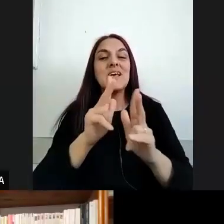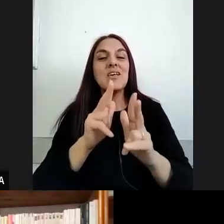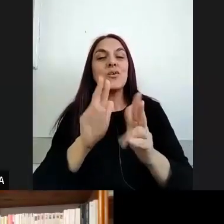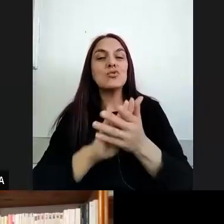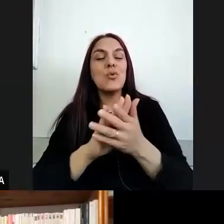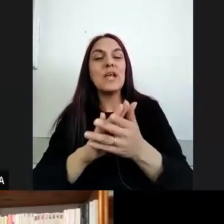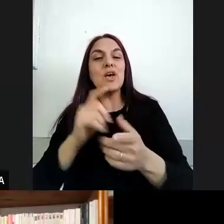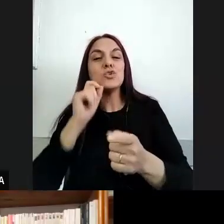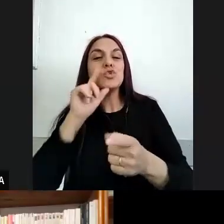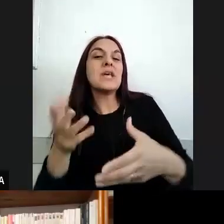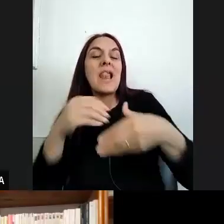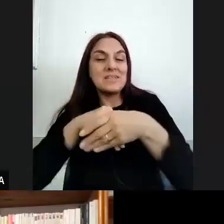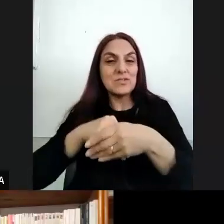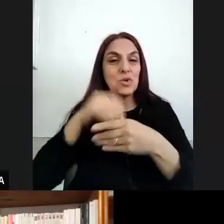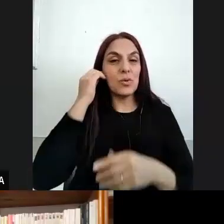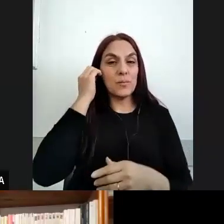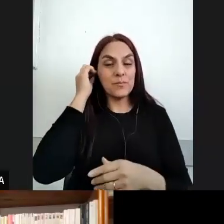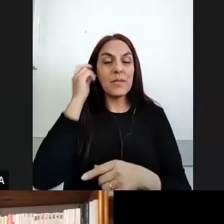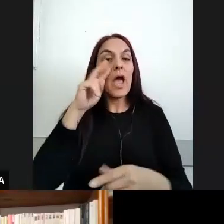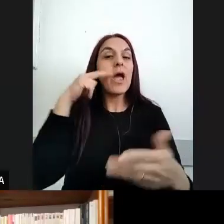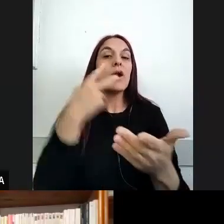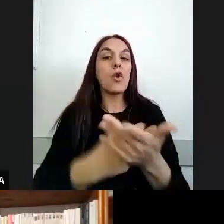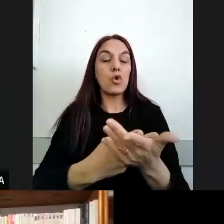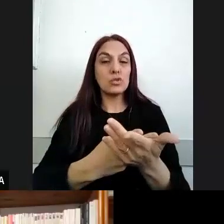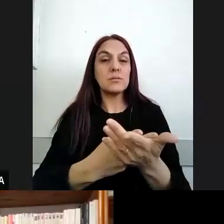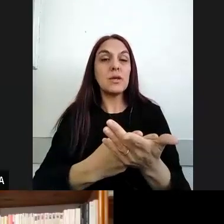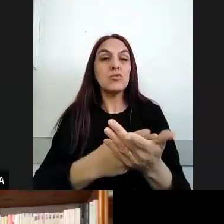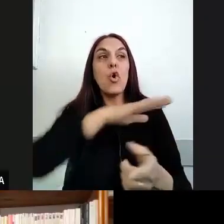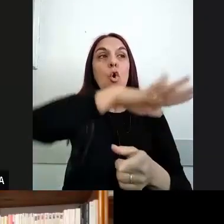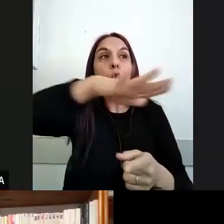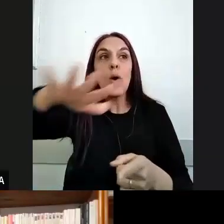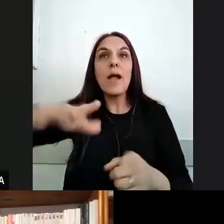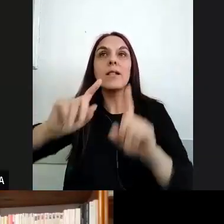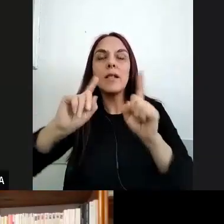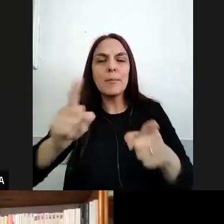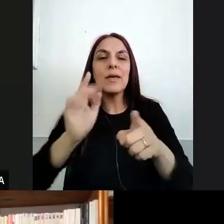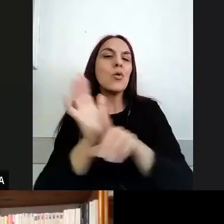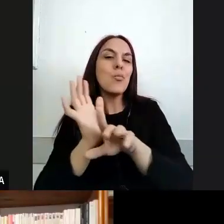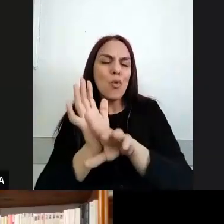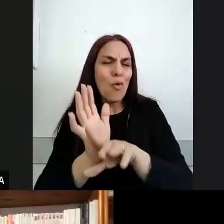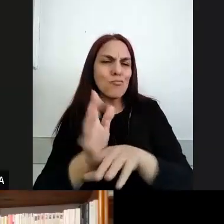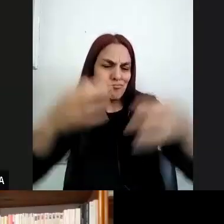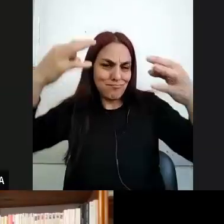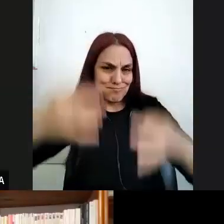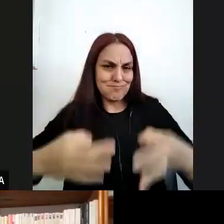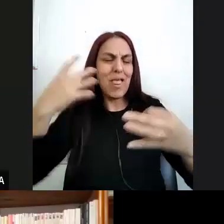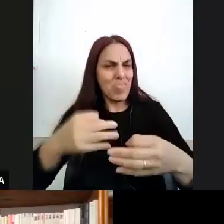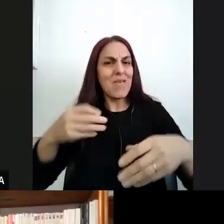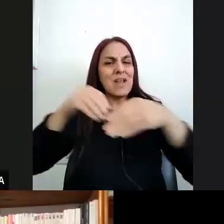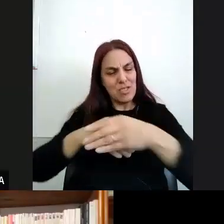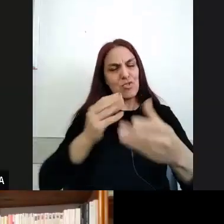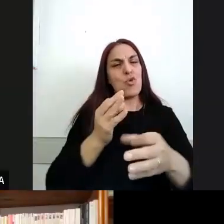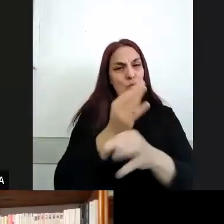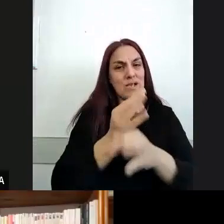el reconocimiento digamos de esos espacios también como espacios legítimos educativos